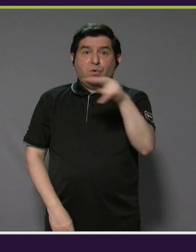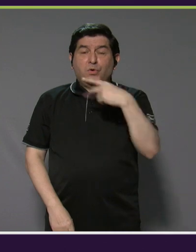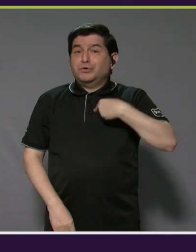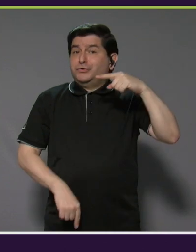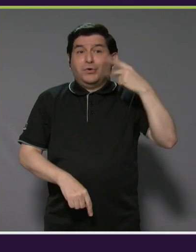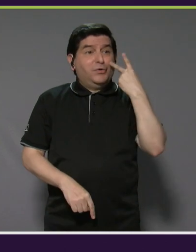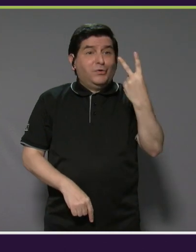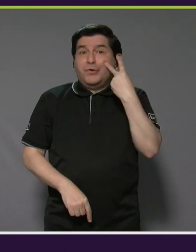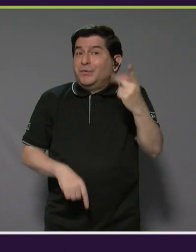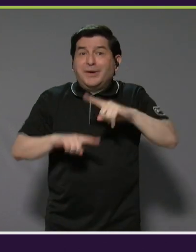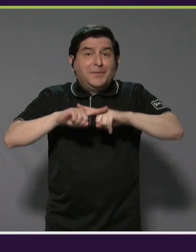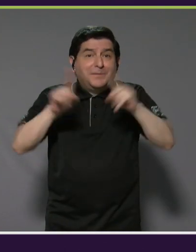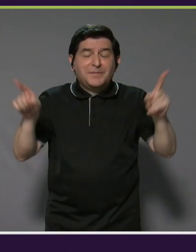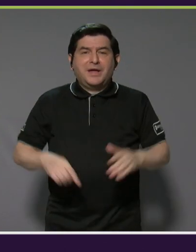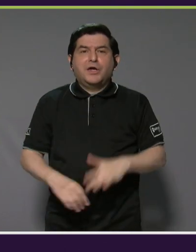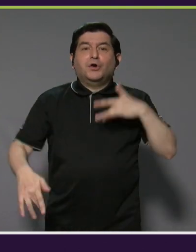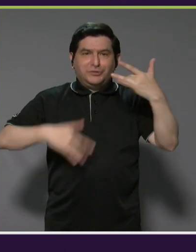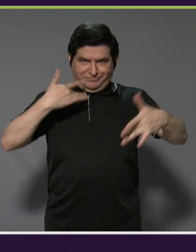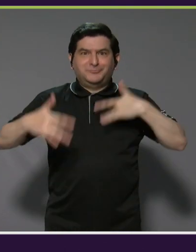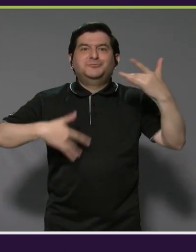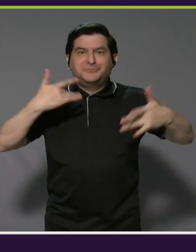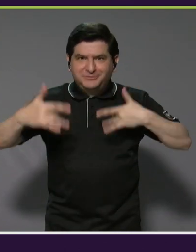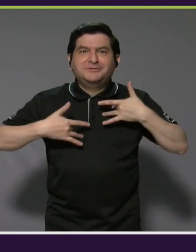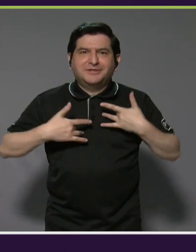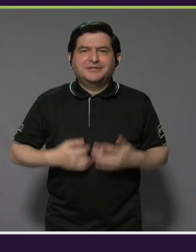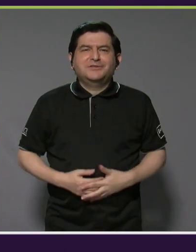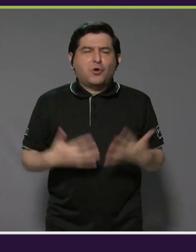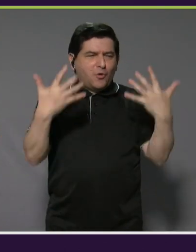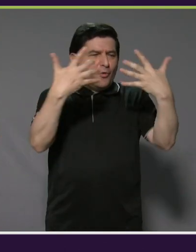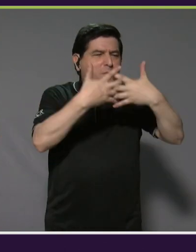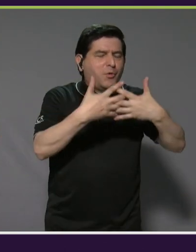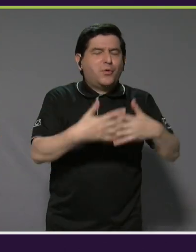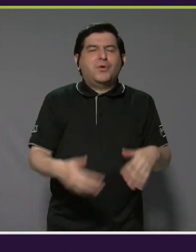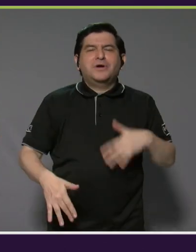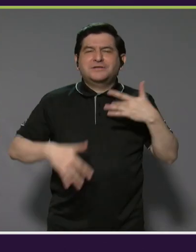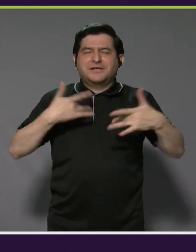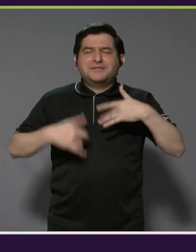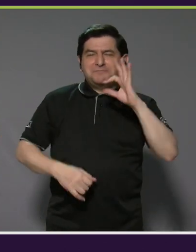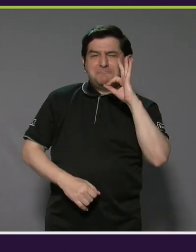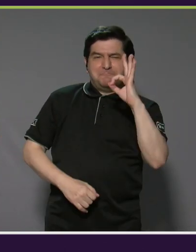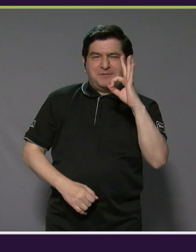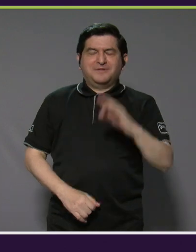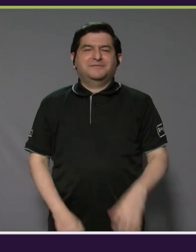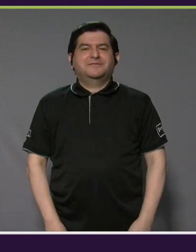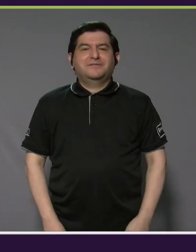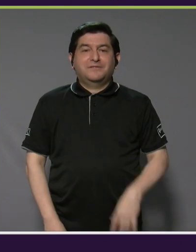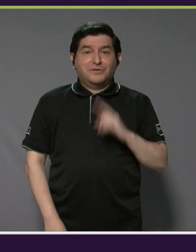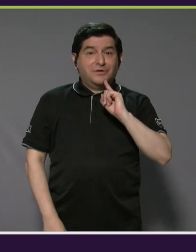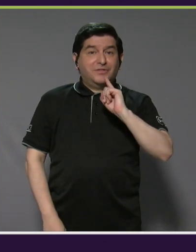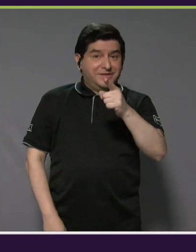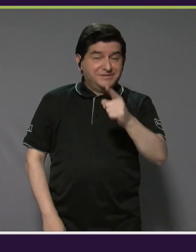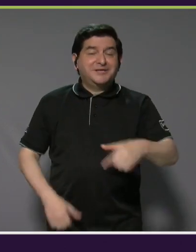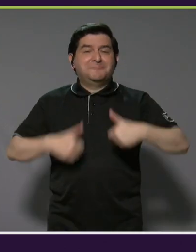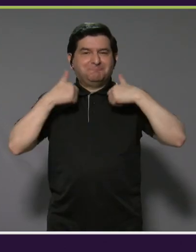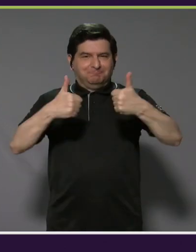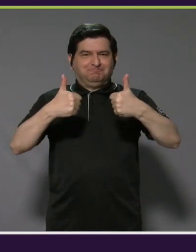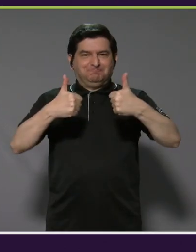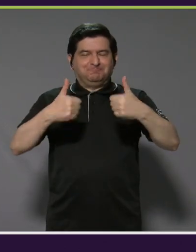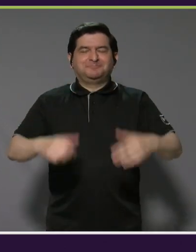que yo no veo, pero lo siento. La armonía, el buen rollo, el buen feeling que hay, como vosotros decís, pura vida.